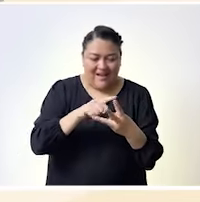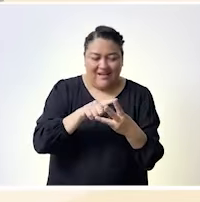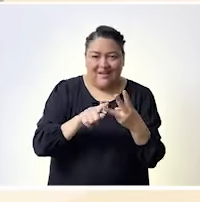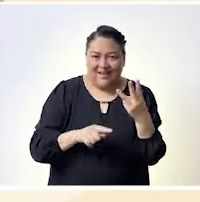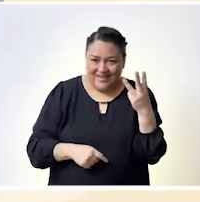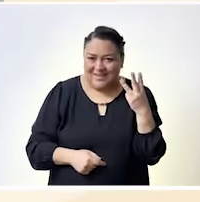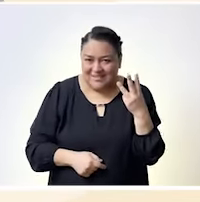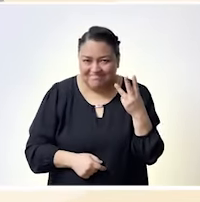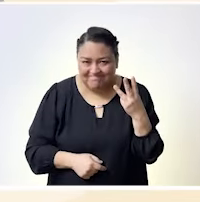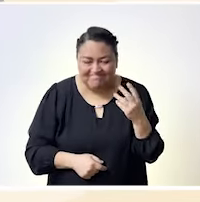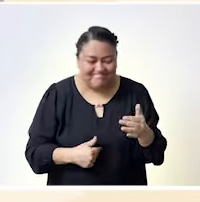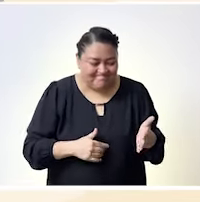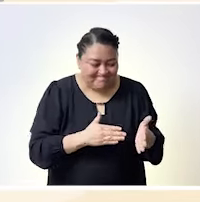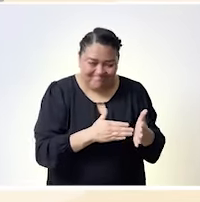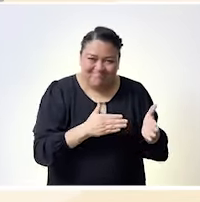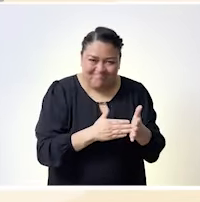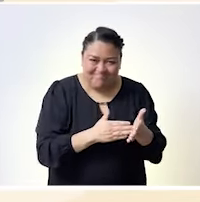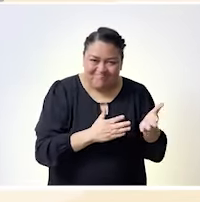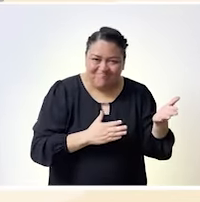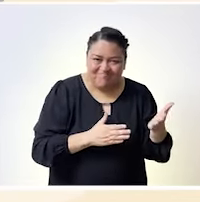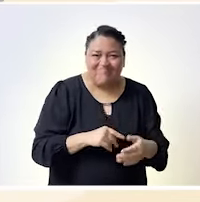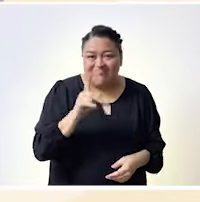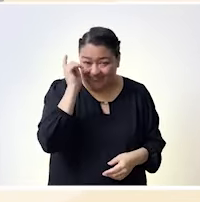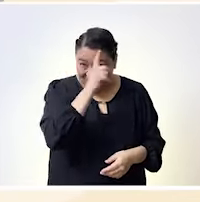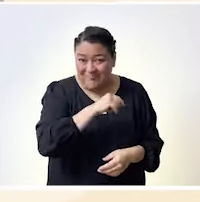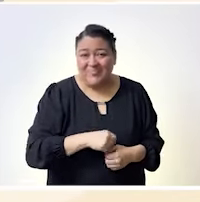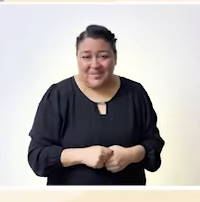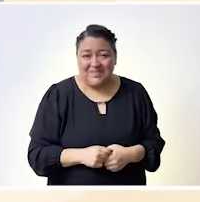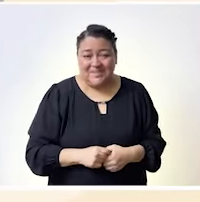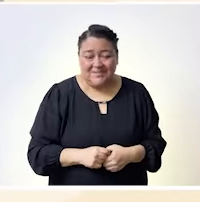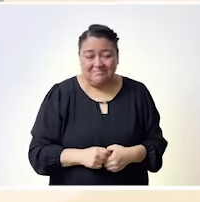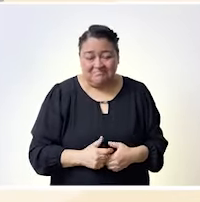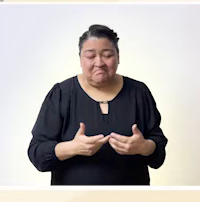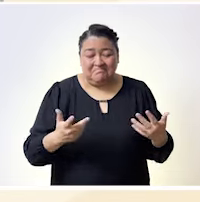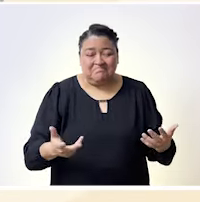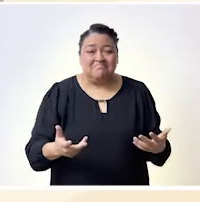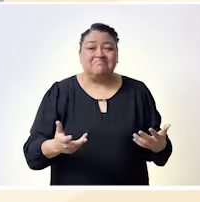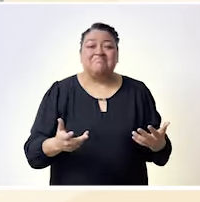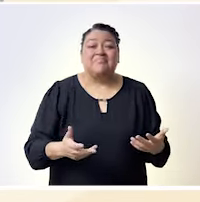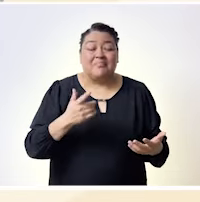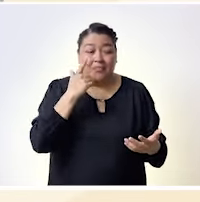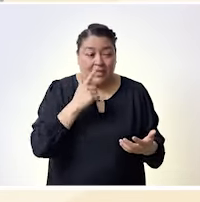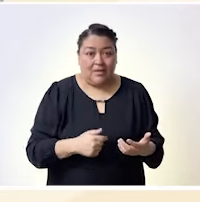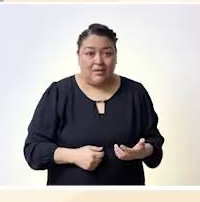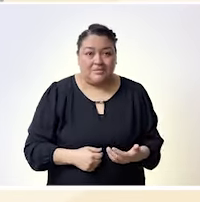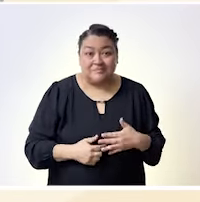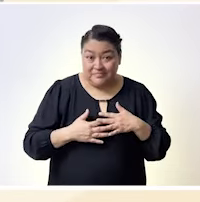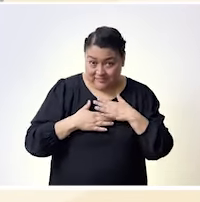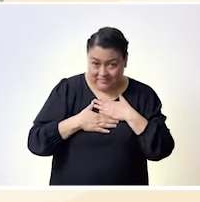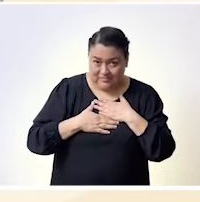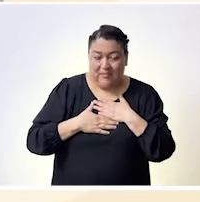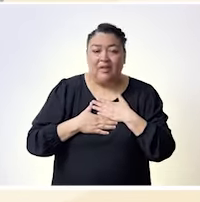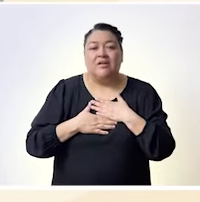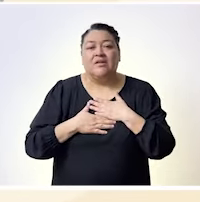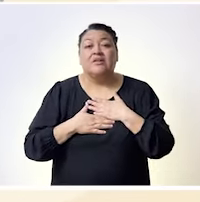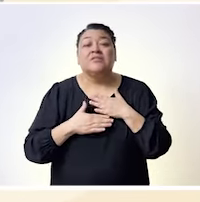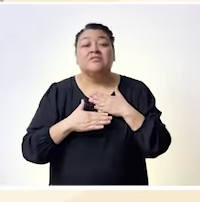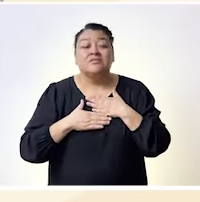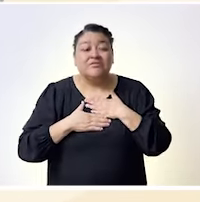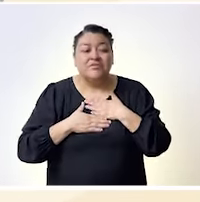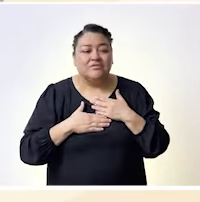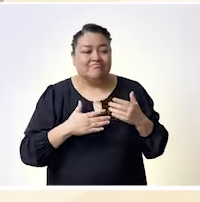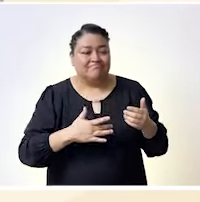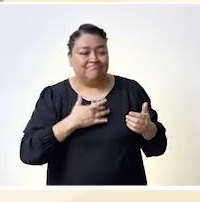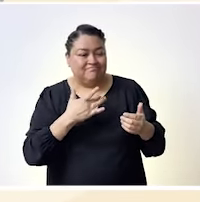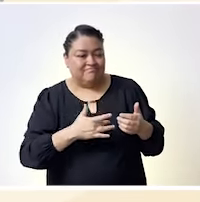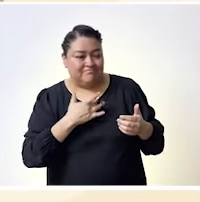a los 15 años no decides con quién la familia decide con quién principalmente el papá